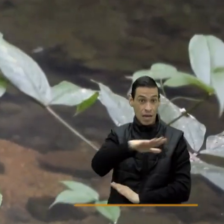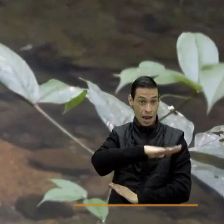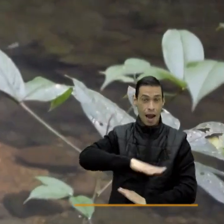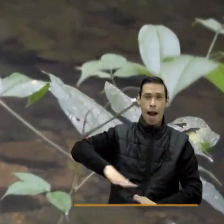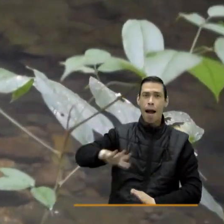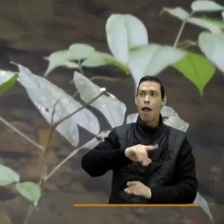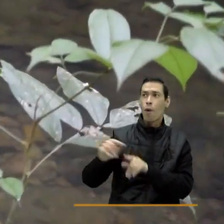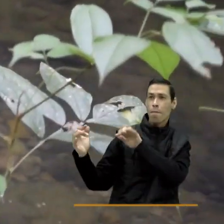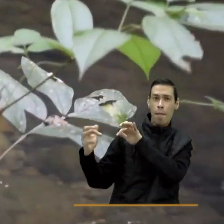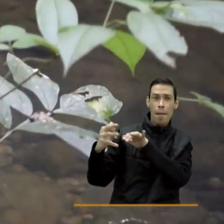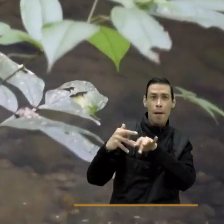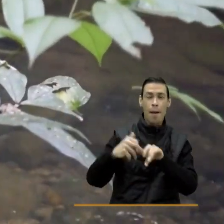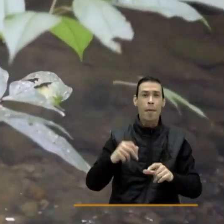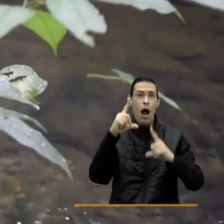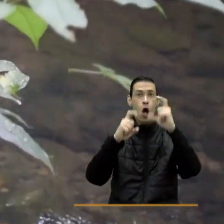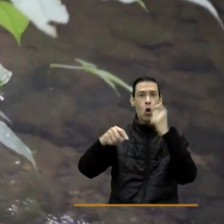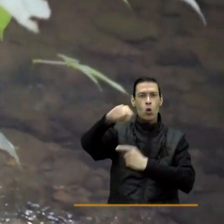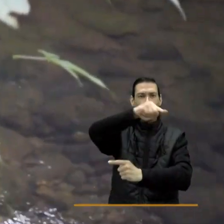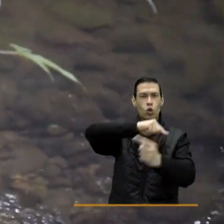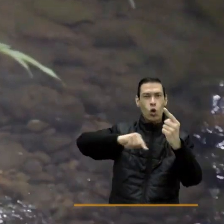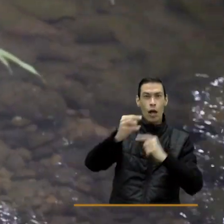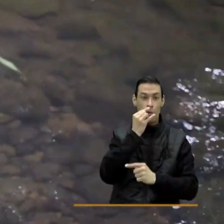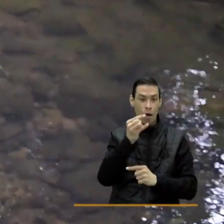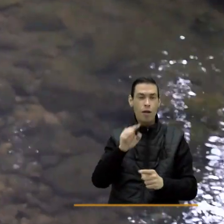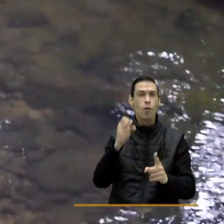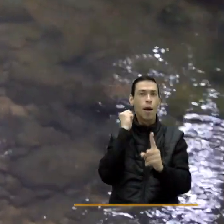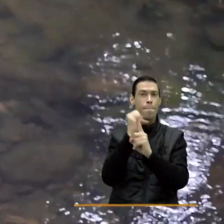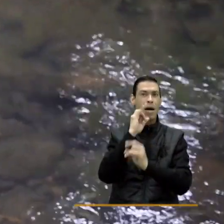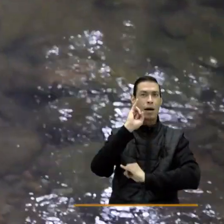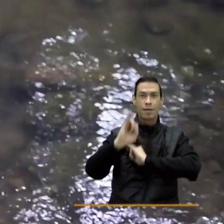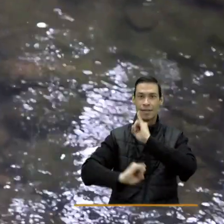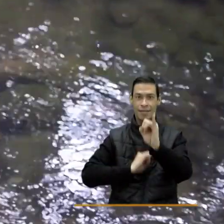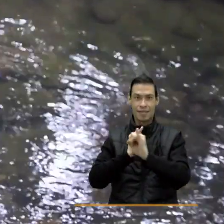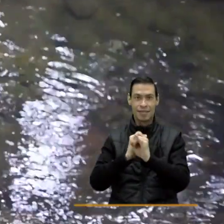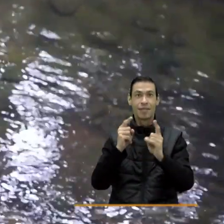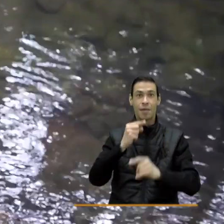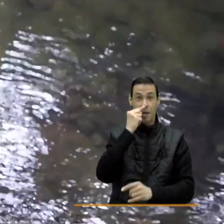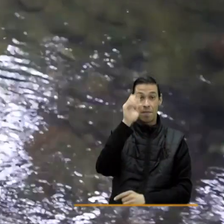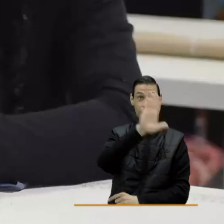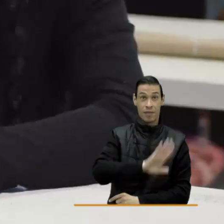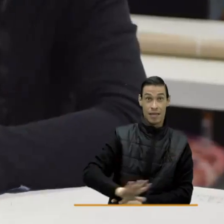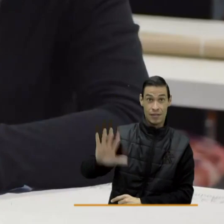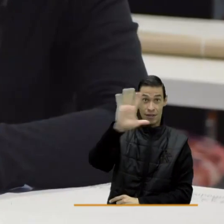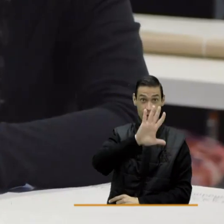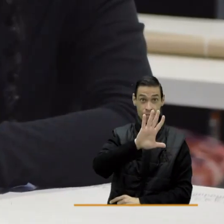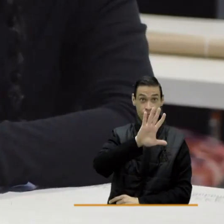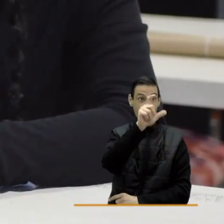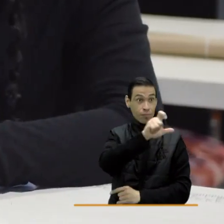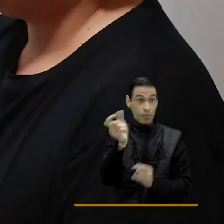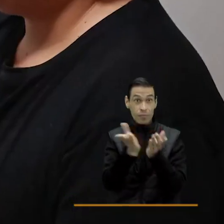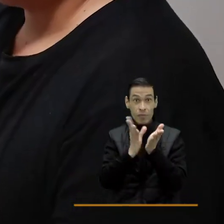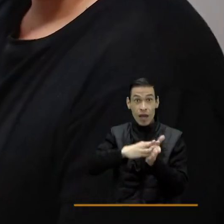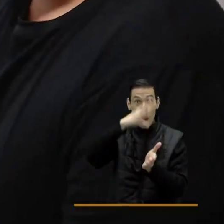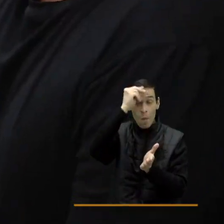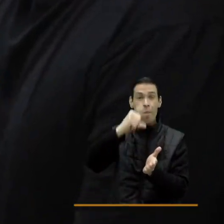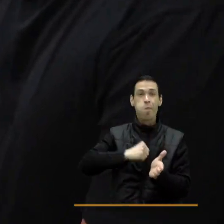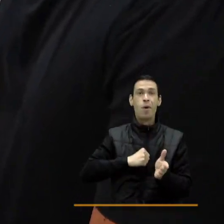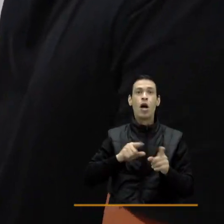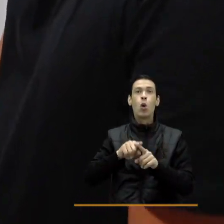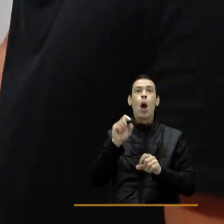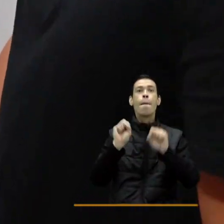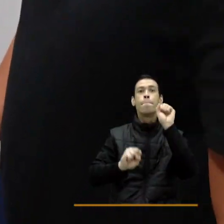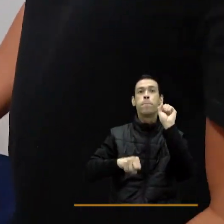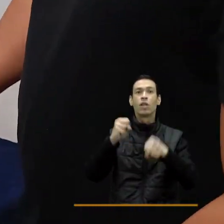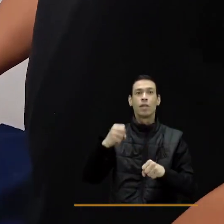como un atractivo turístico con un gran impacto internacional y, por supuesto, nacional. Nuestros aprendices también tienen grandes